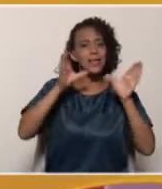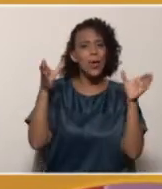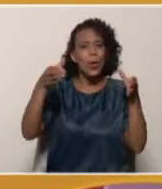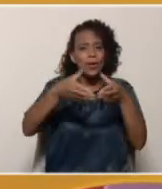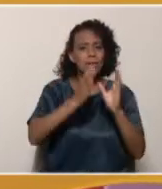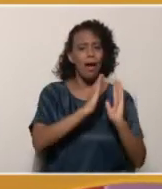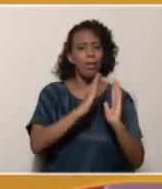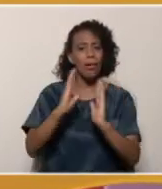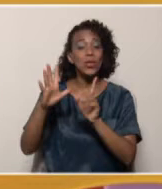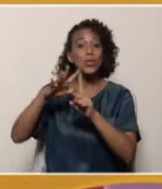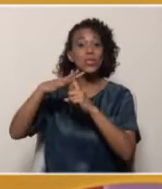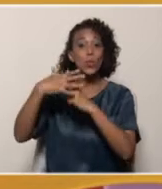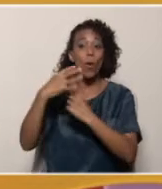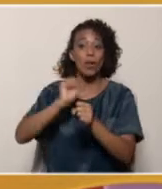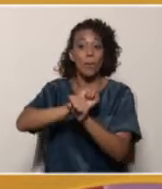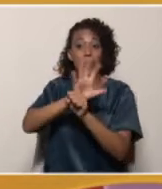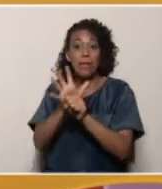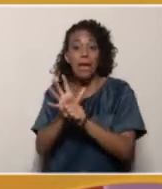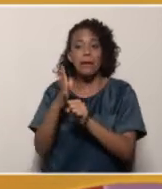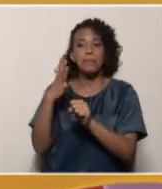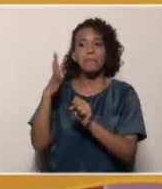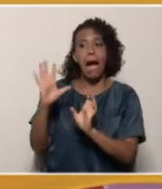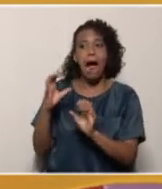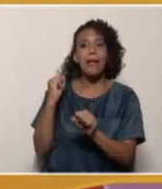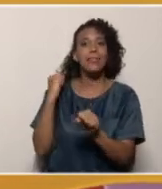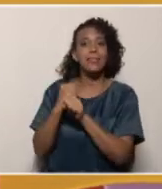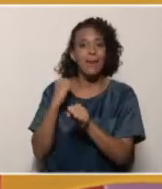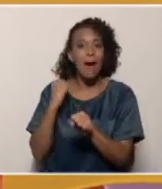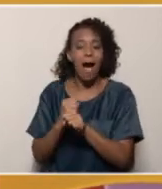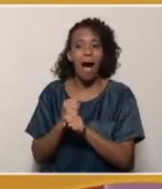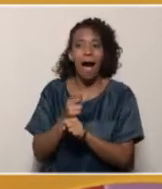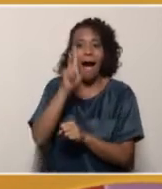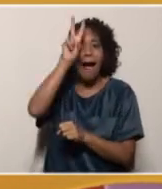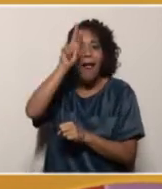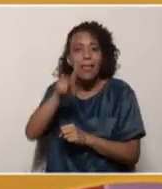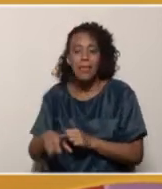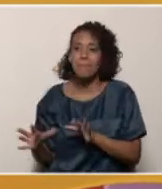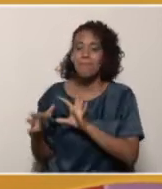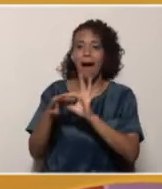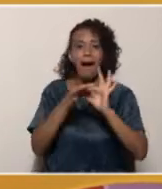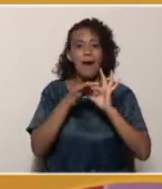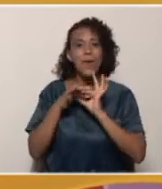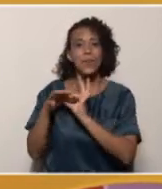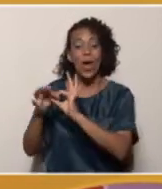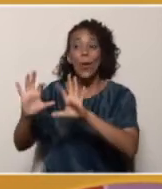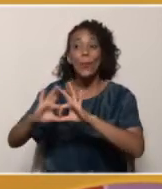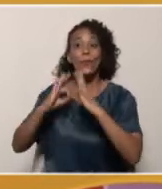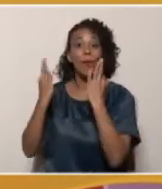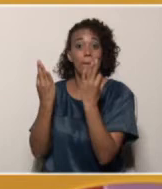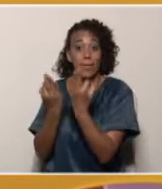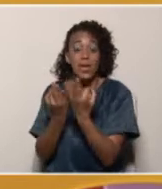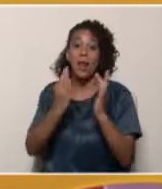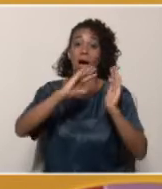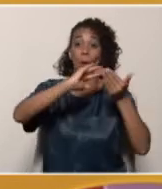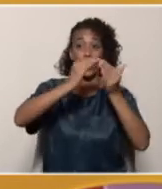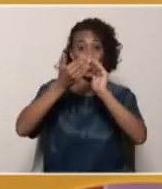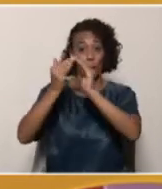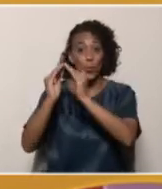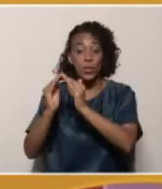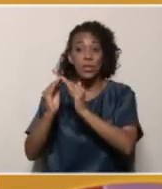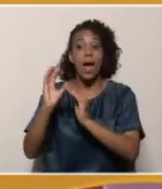esta situación nos ha colocado a trabajar cada día más unidos como familia como comunidad